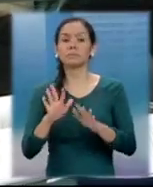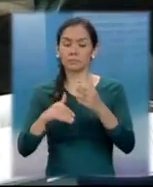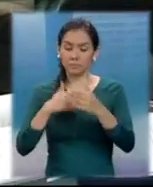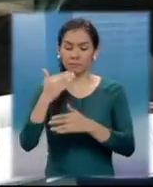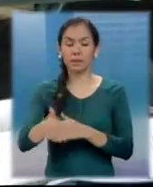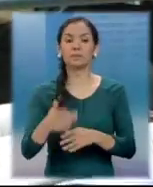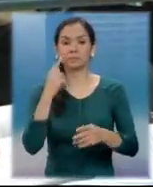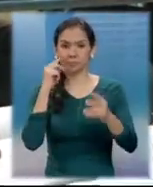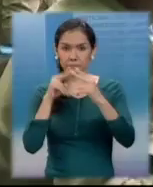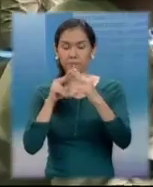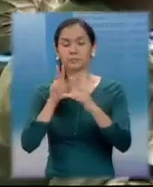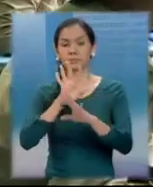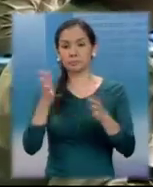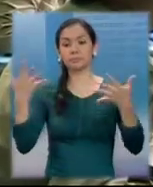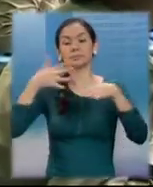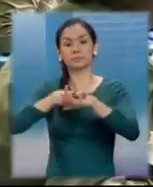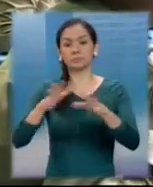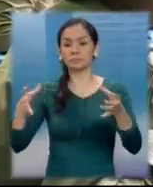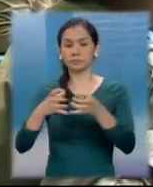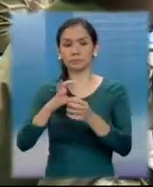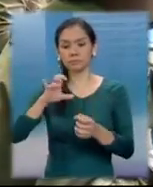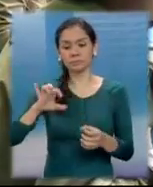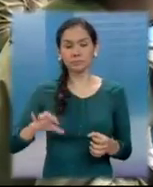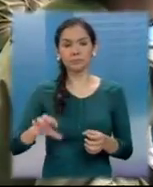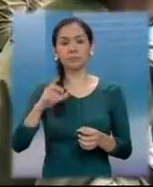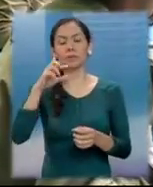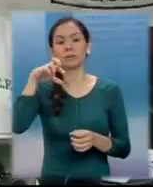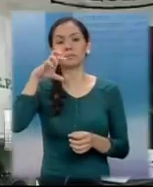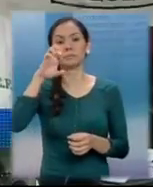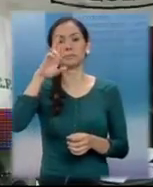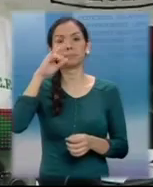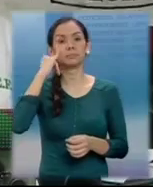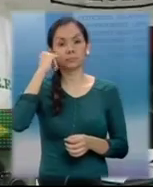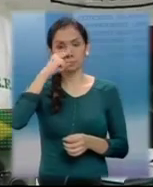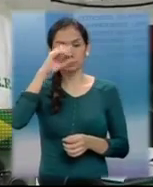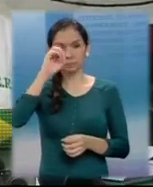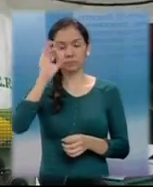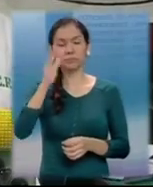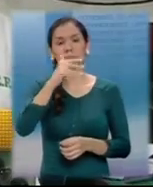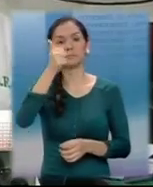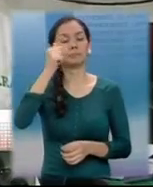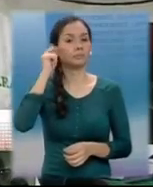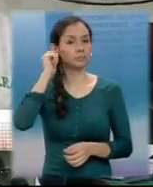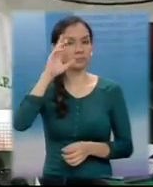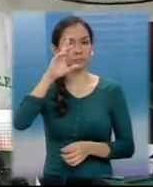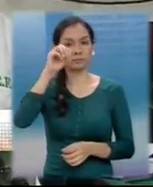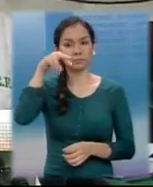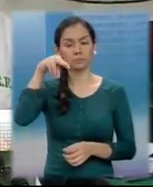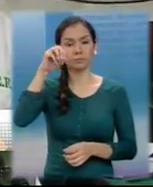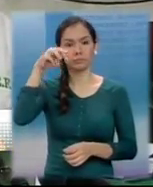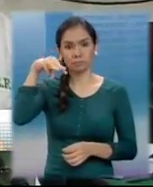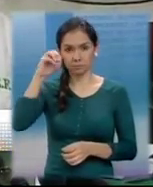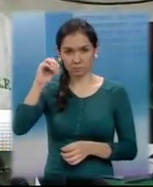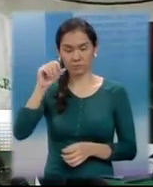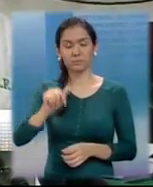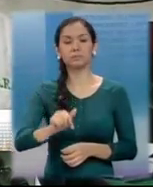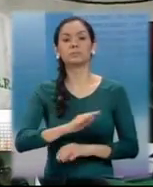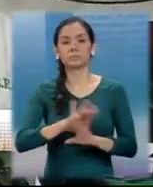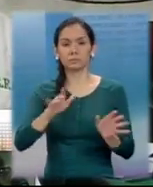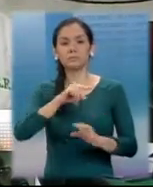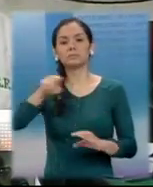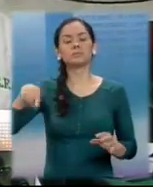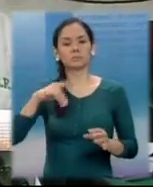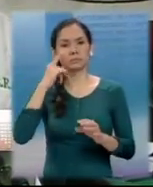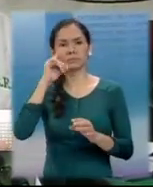con la implementación de la nueva carrera perito agrónomo. Este es un proyecto que se venía realizando, gestando desde